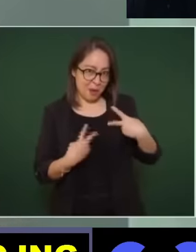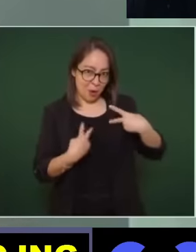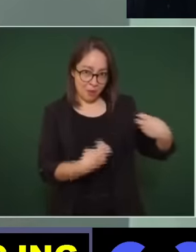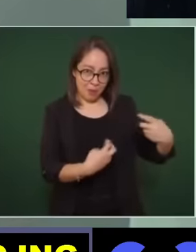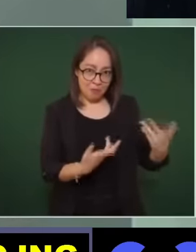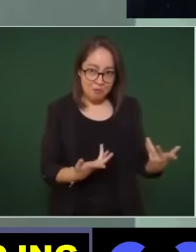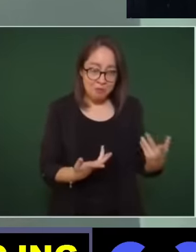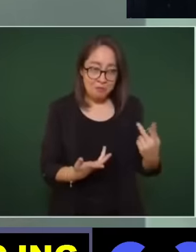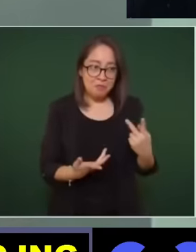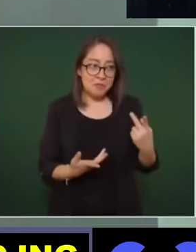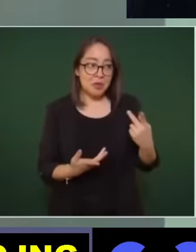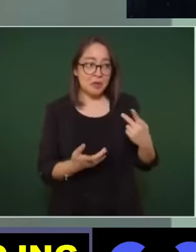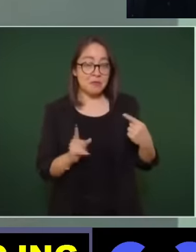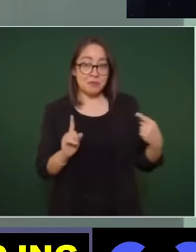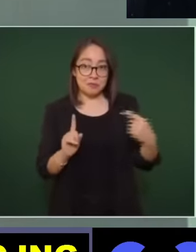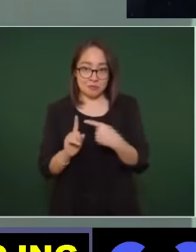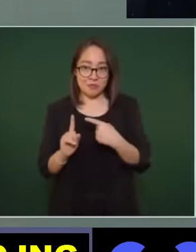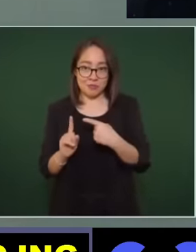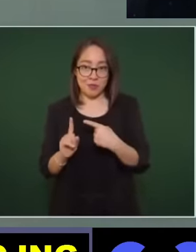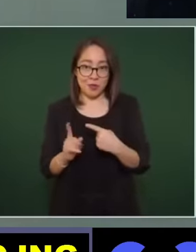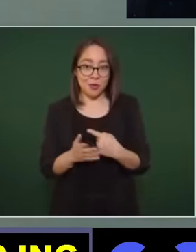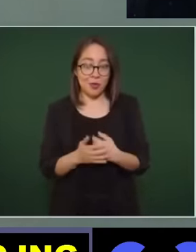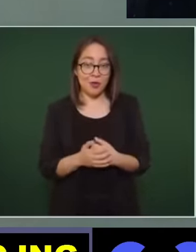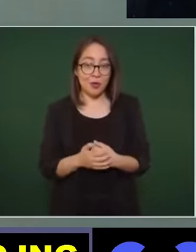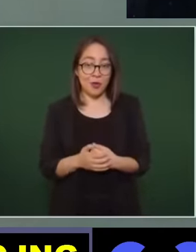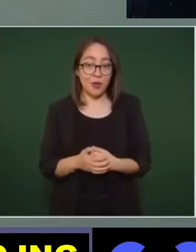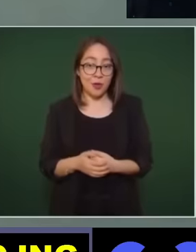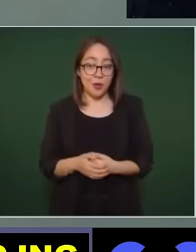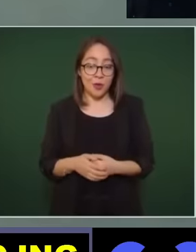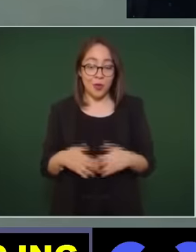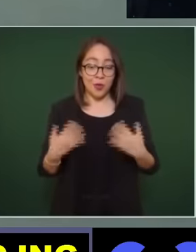hoy llega el espurio